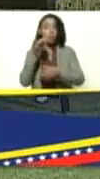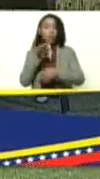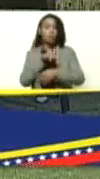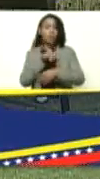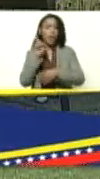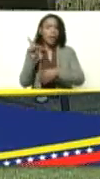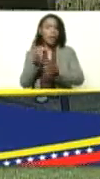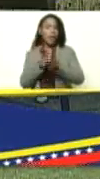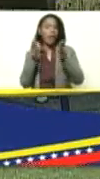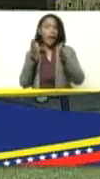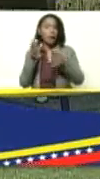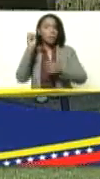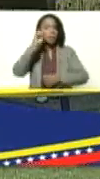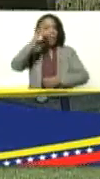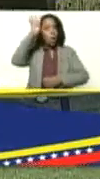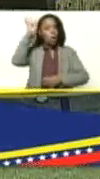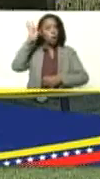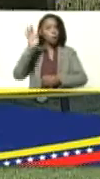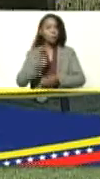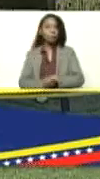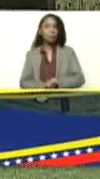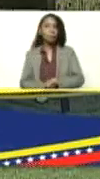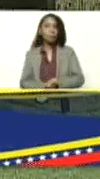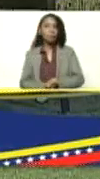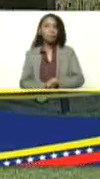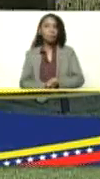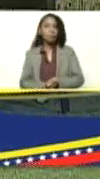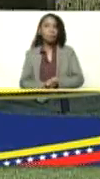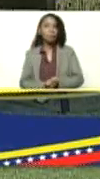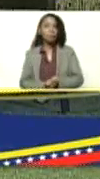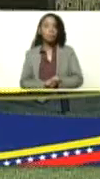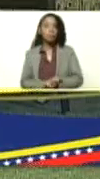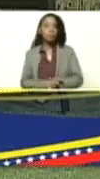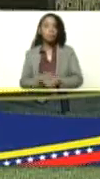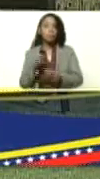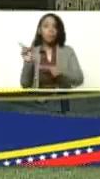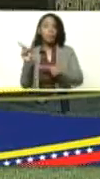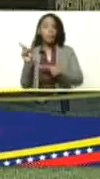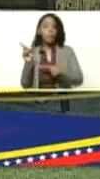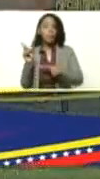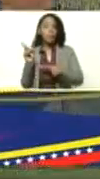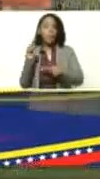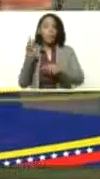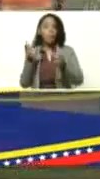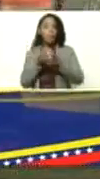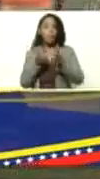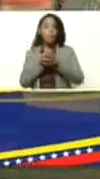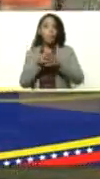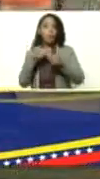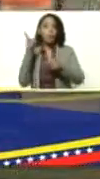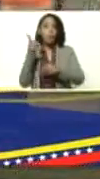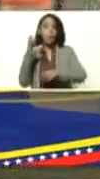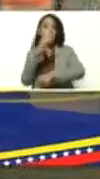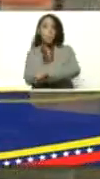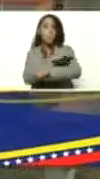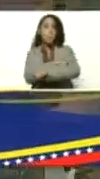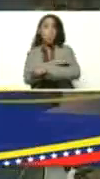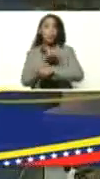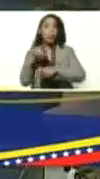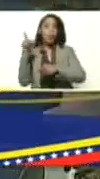nuestro gran Robert Serra y Ricardo era el líder del grupo de opositores